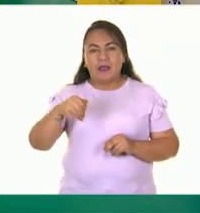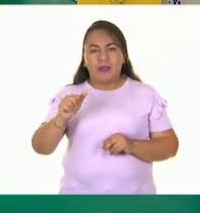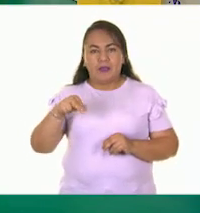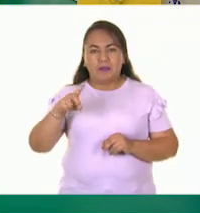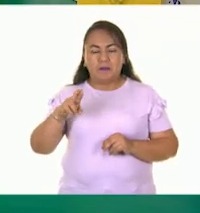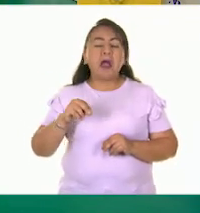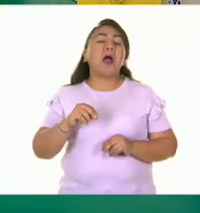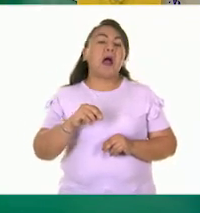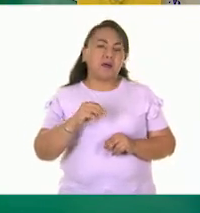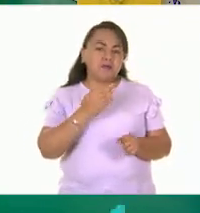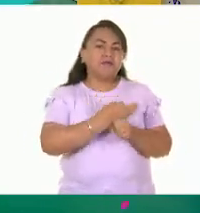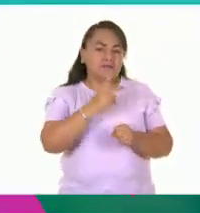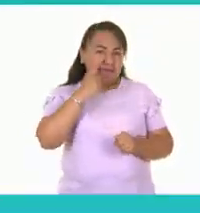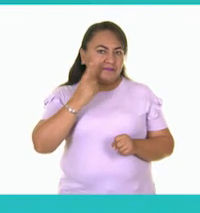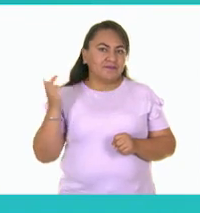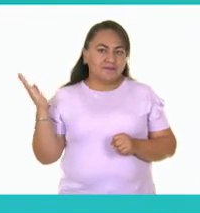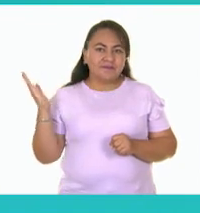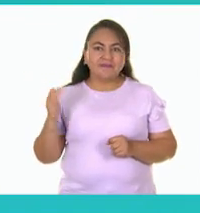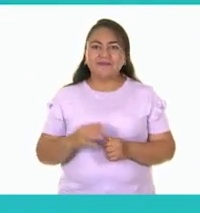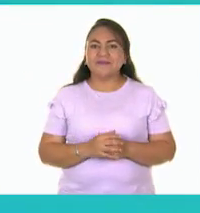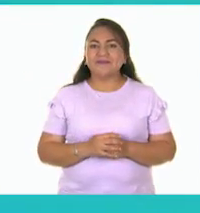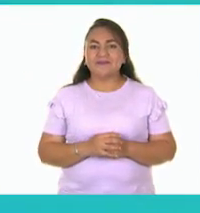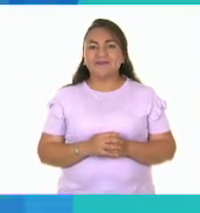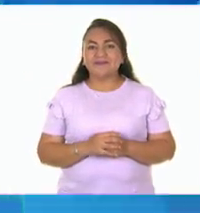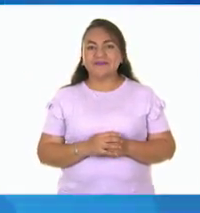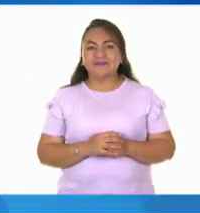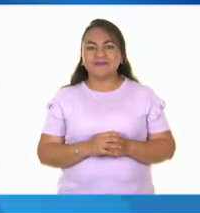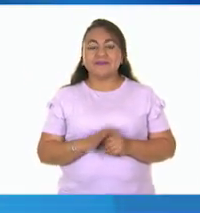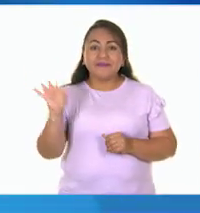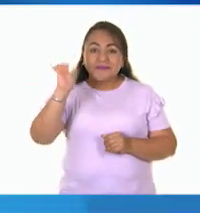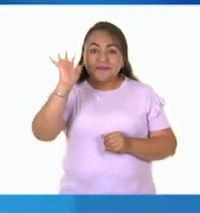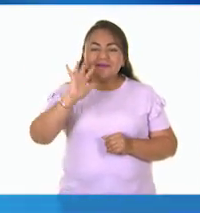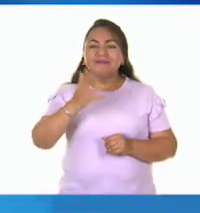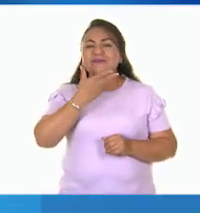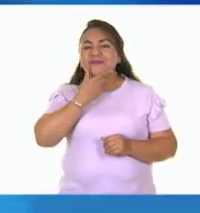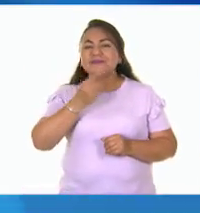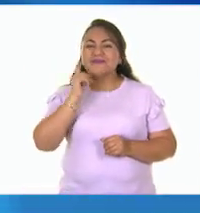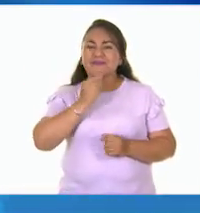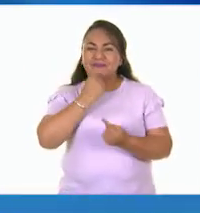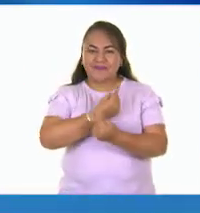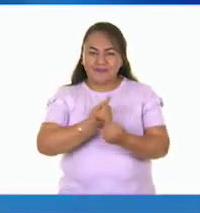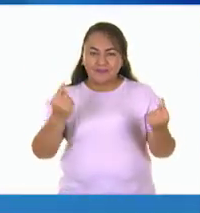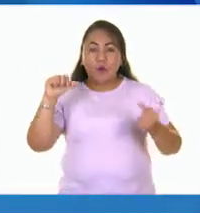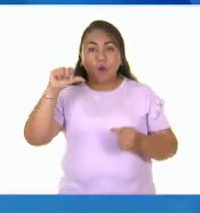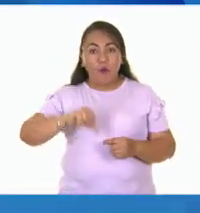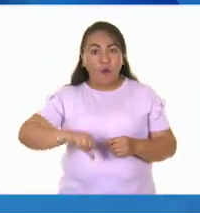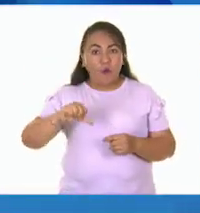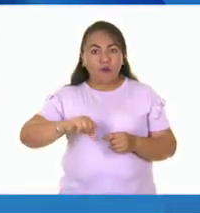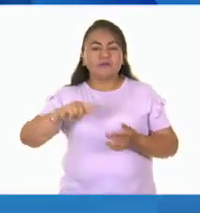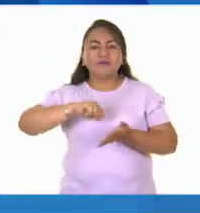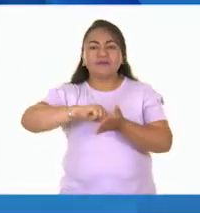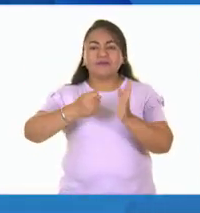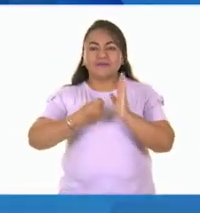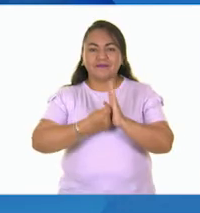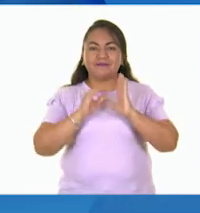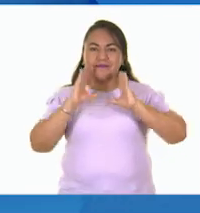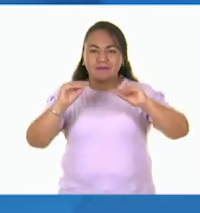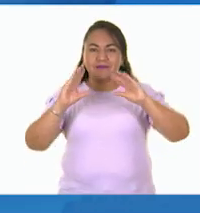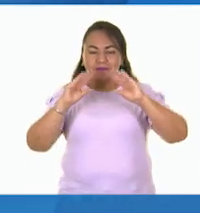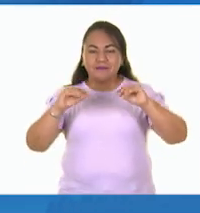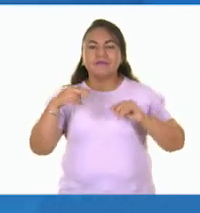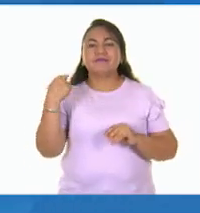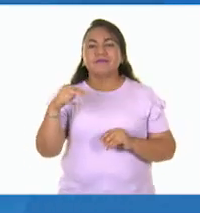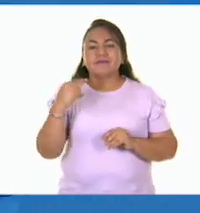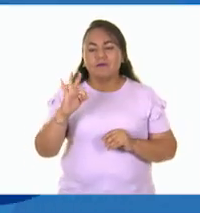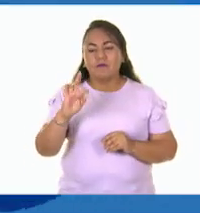me parece muy bien. Vamos a ver este video con el maestro. Hola, niñas y niños. Hoy les voy a enseñar una técnica llamada